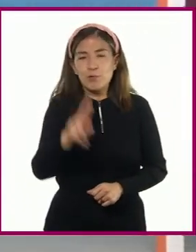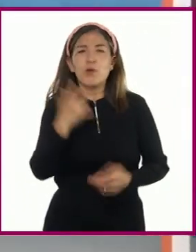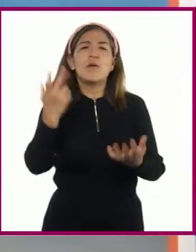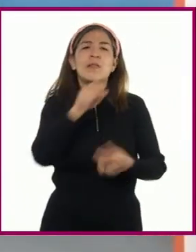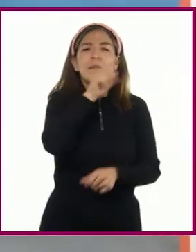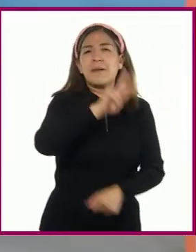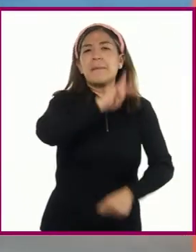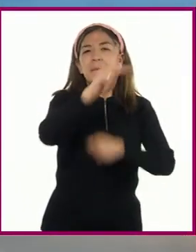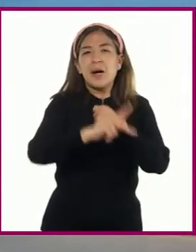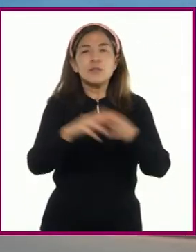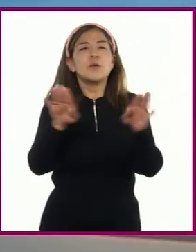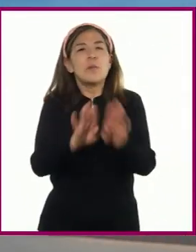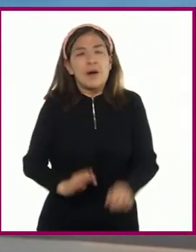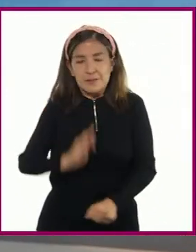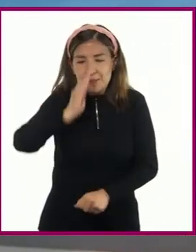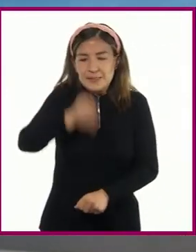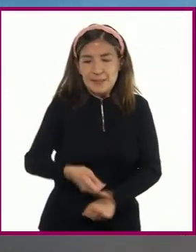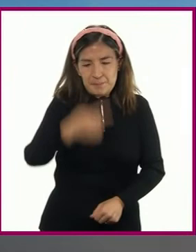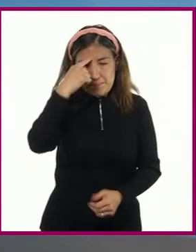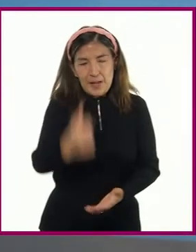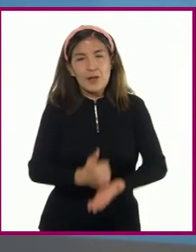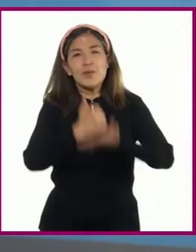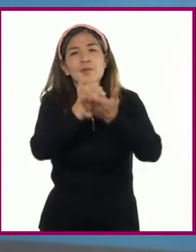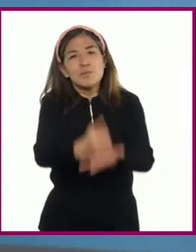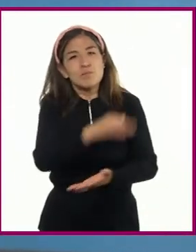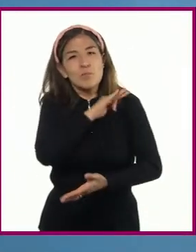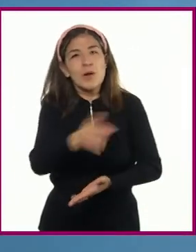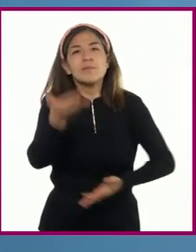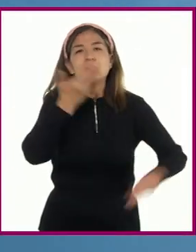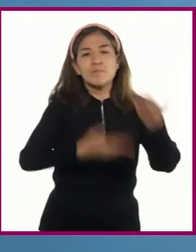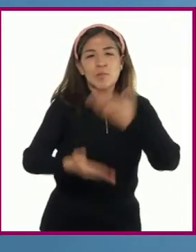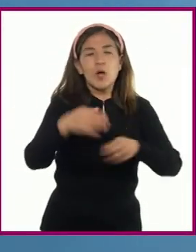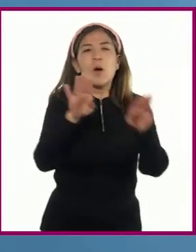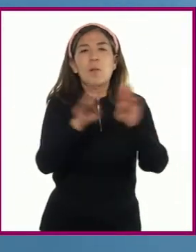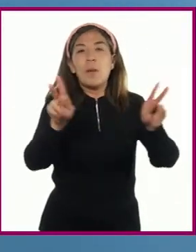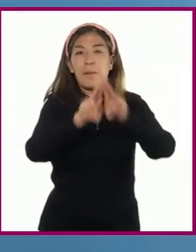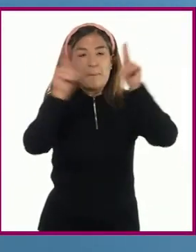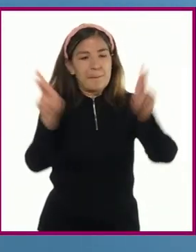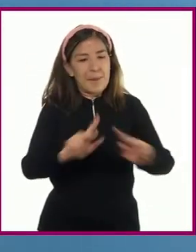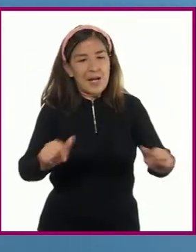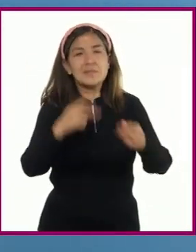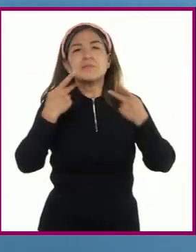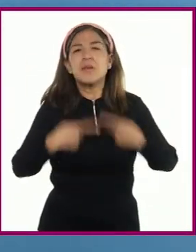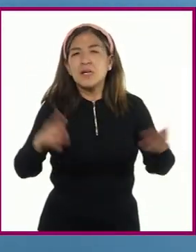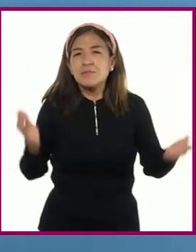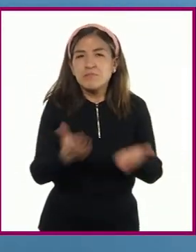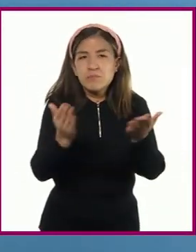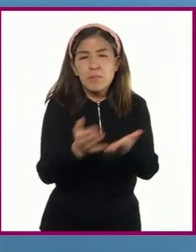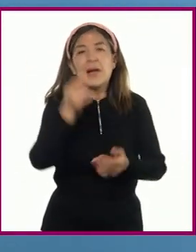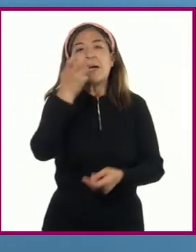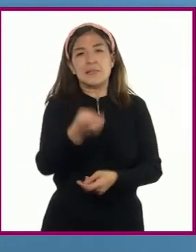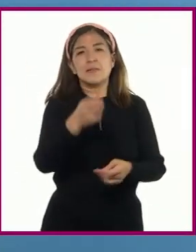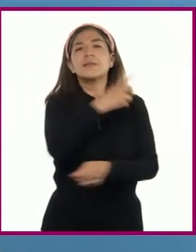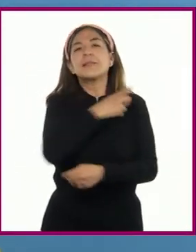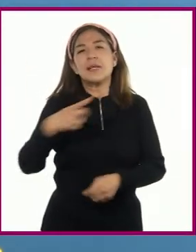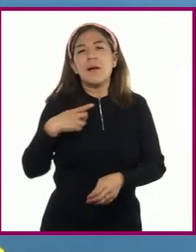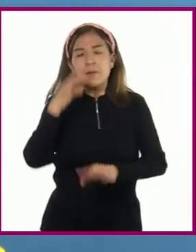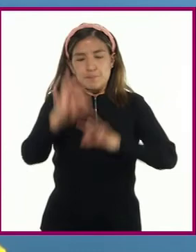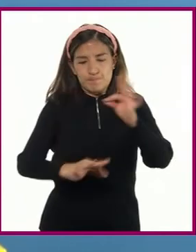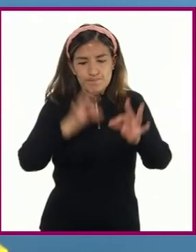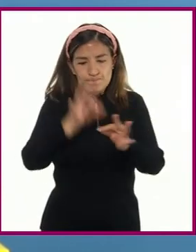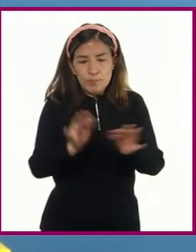países dispuestos a colaborar para poder cumplir el papel de pacificadores, se deben asumir como asesores que